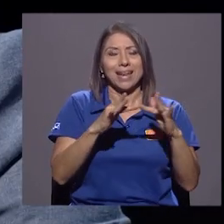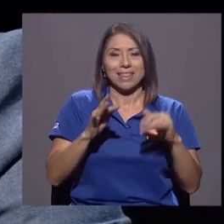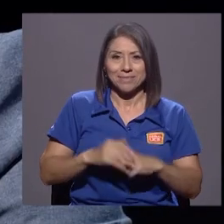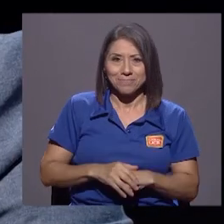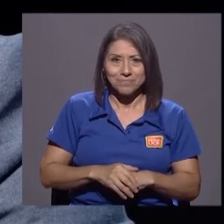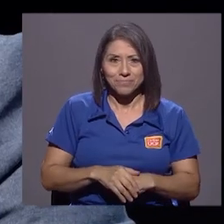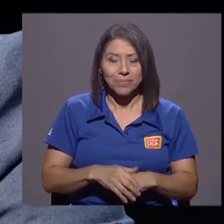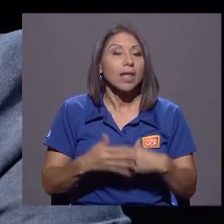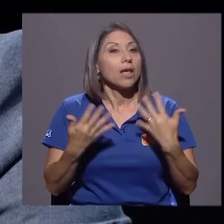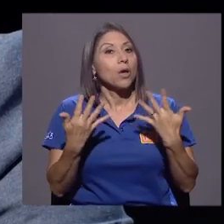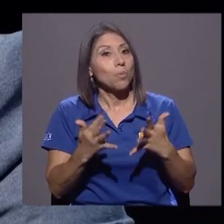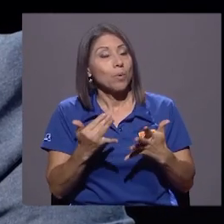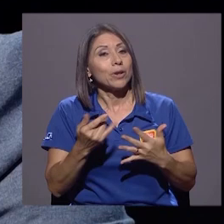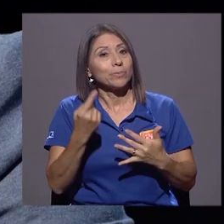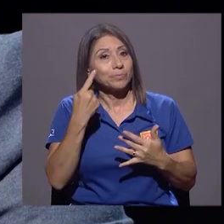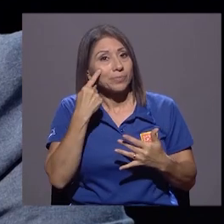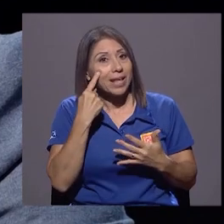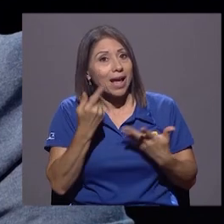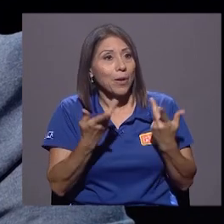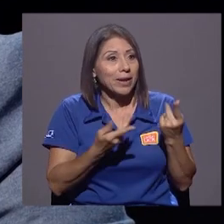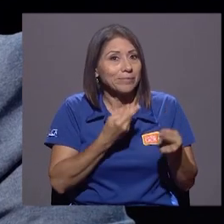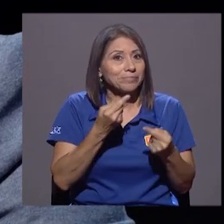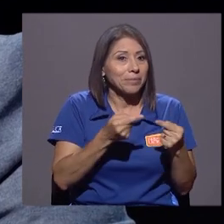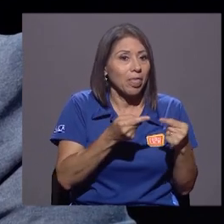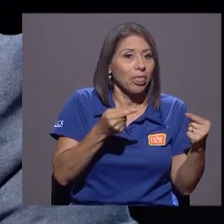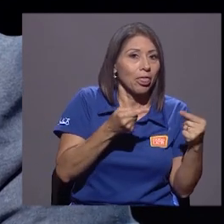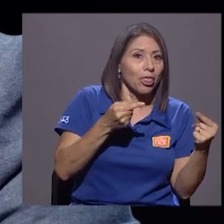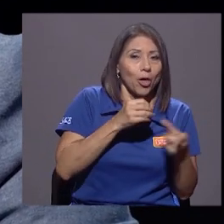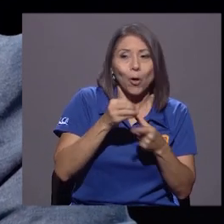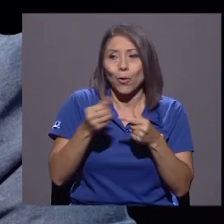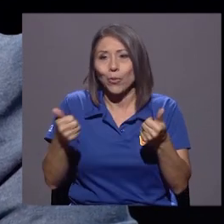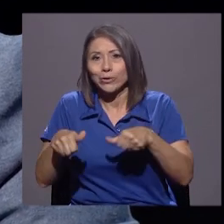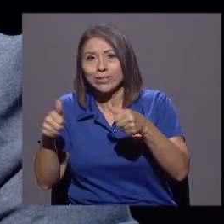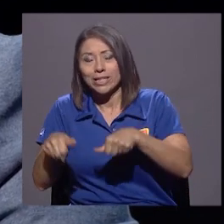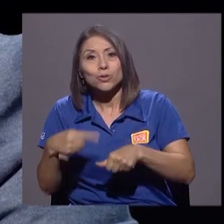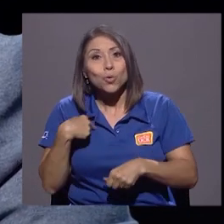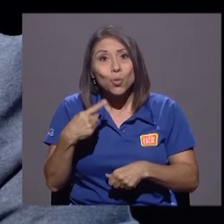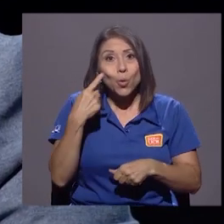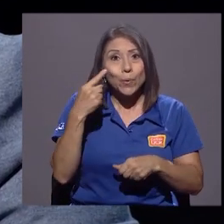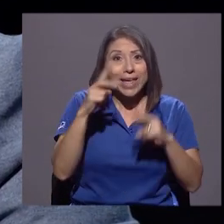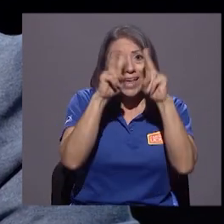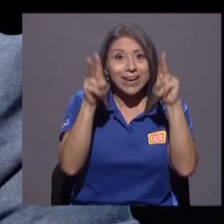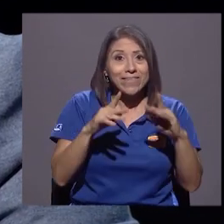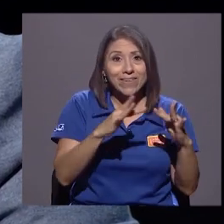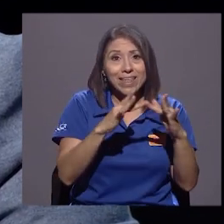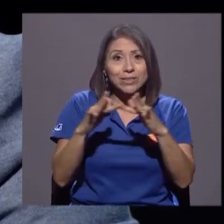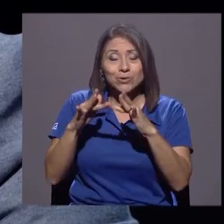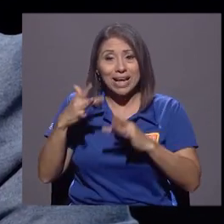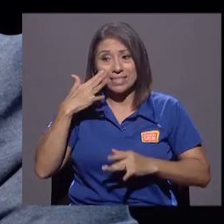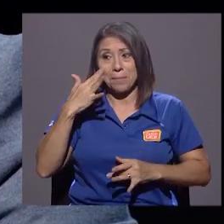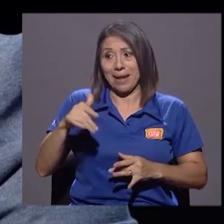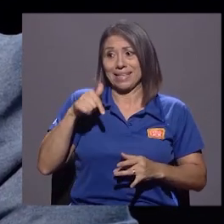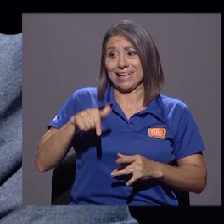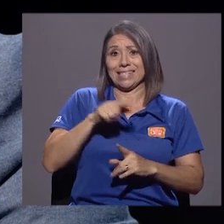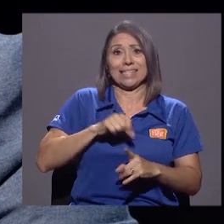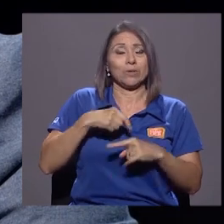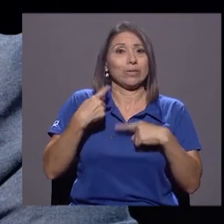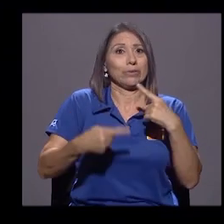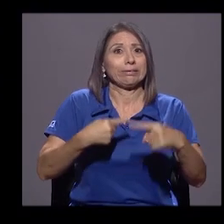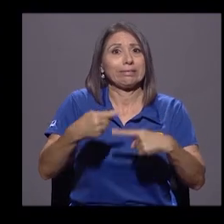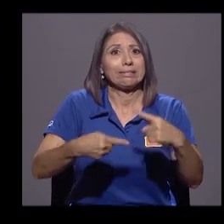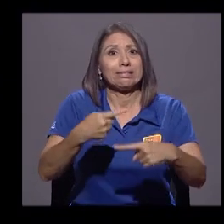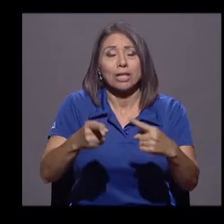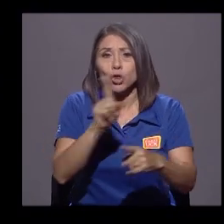todo cuando uno ve cómo desde las redes sociales esto pareciera que no tiene fin? Son muy